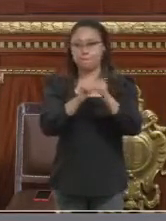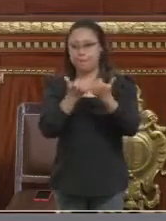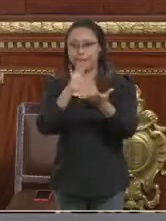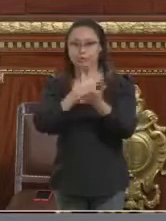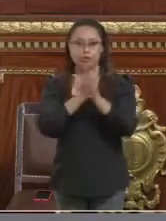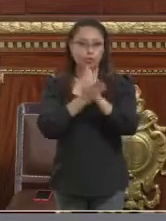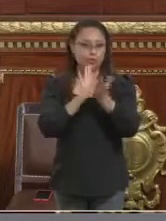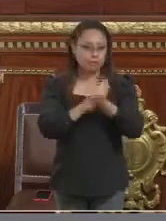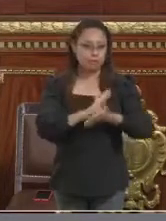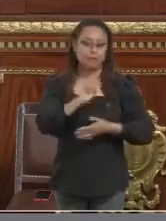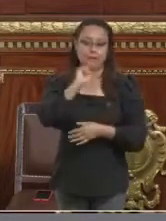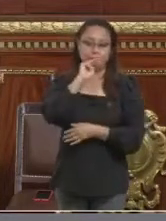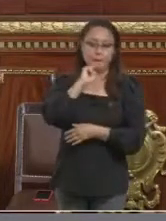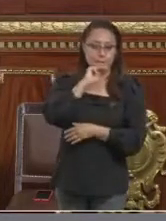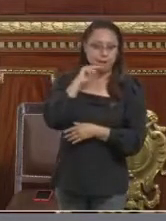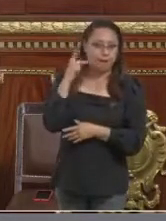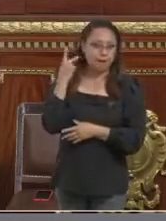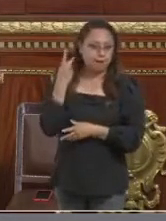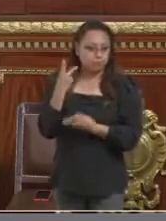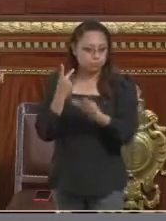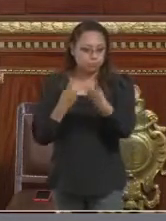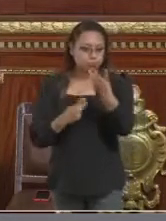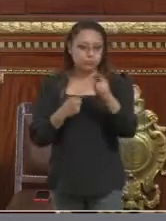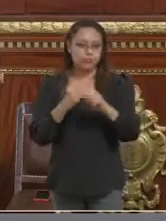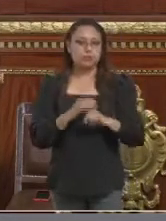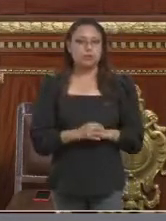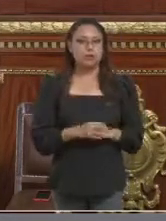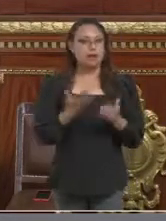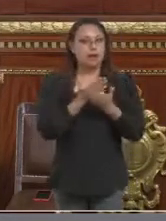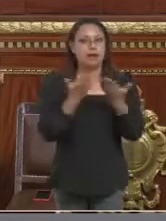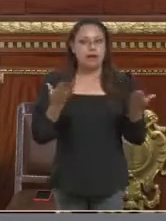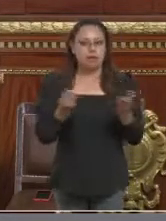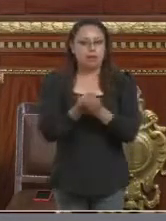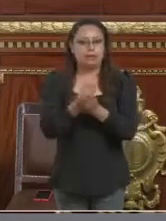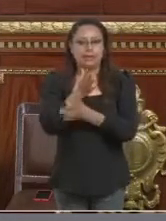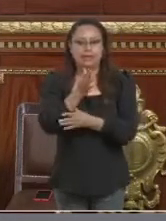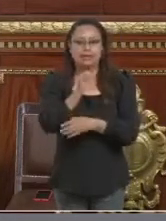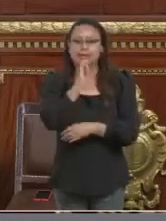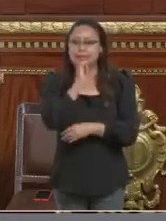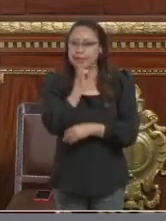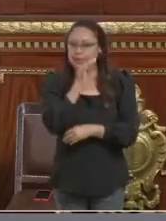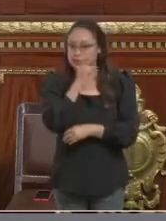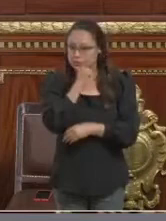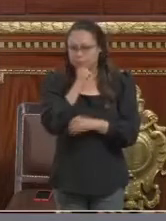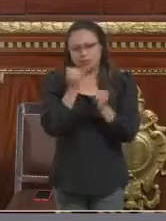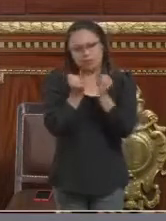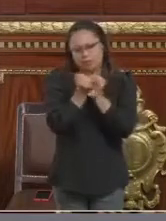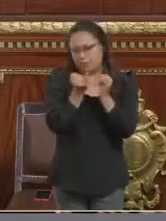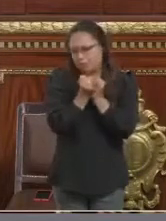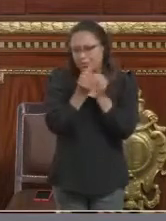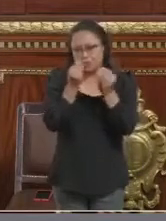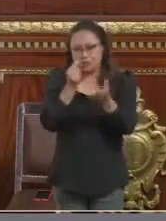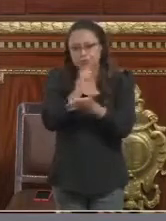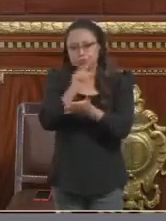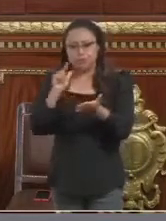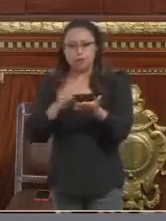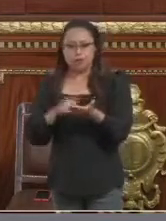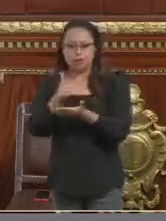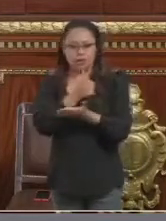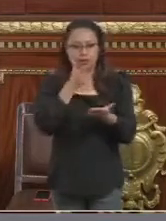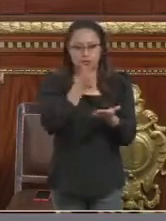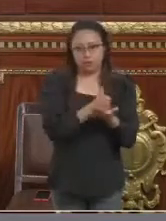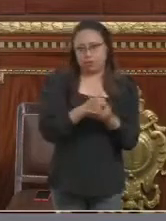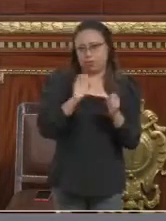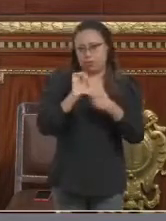etcétera, a de plano no poder salir, como en muchos lugares de la ciudad y del país, no quiero excluir,